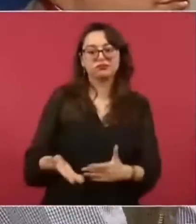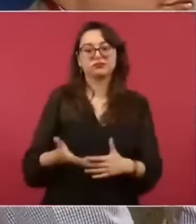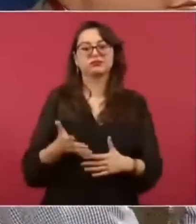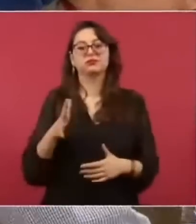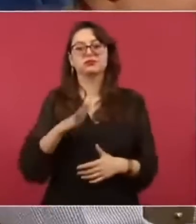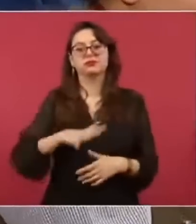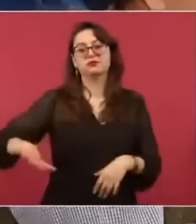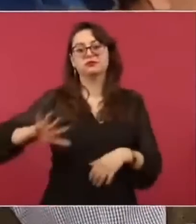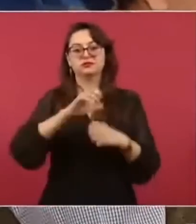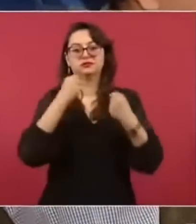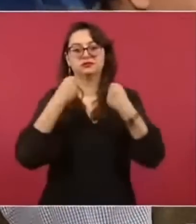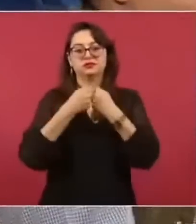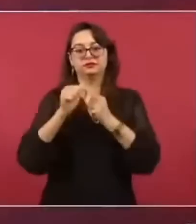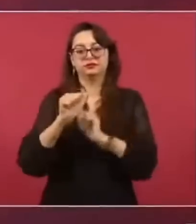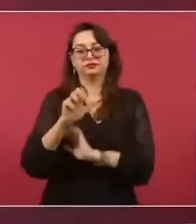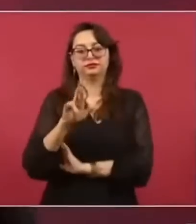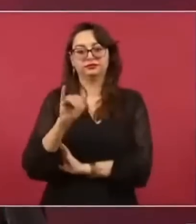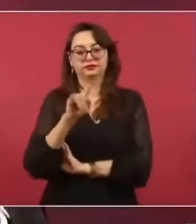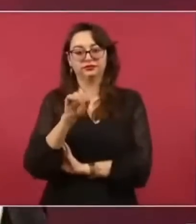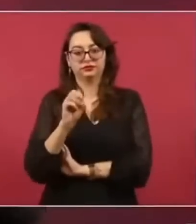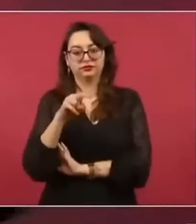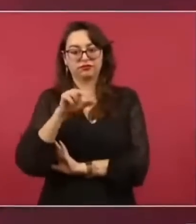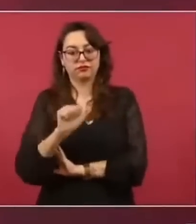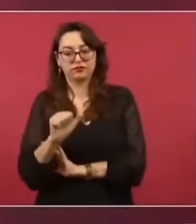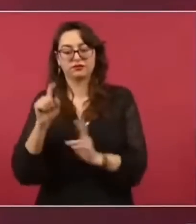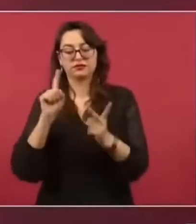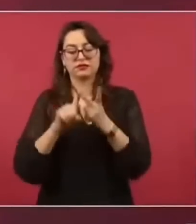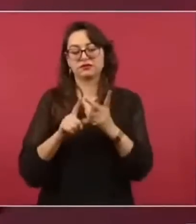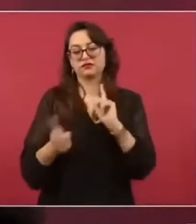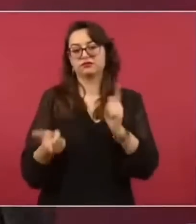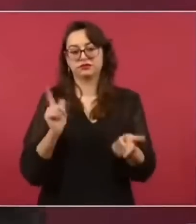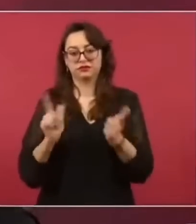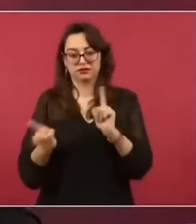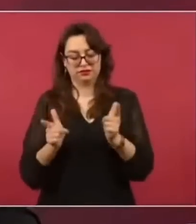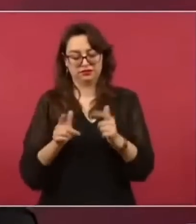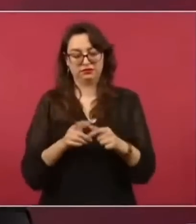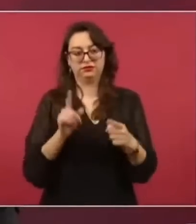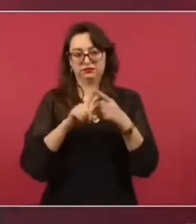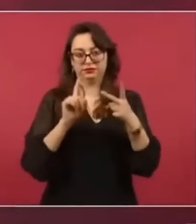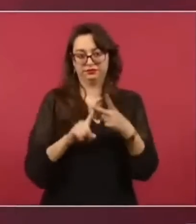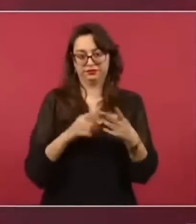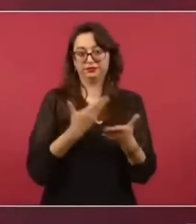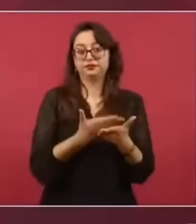y Texas. Son dos demandas. ¿Qué le pedimos al gobierno de Estados Unidos?